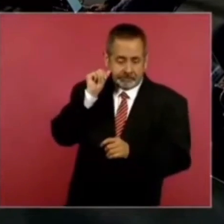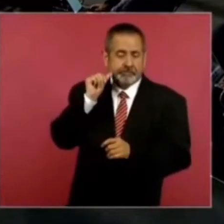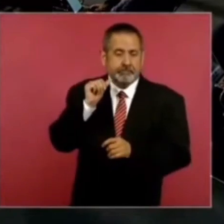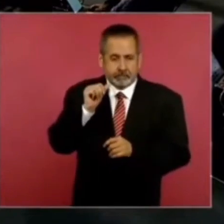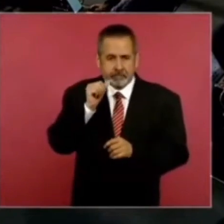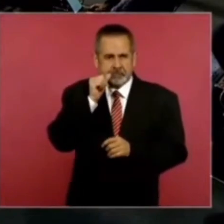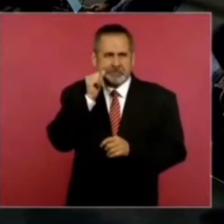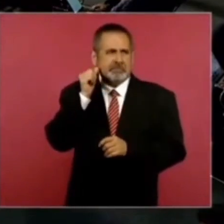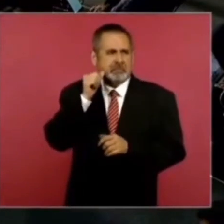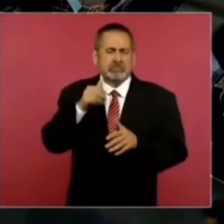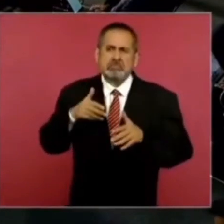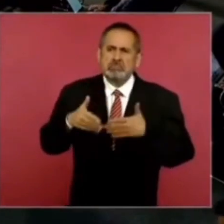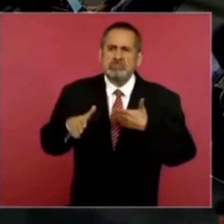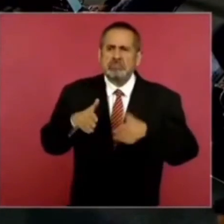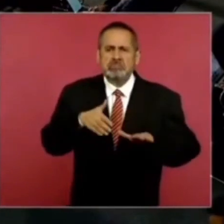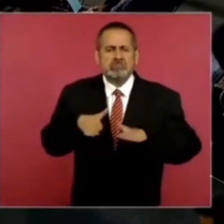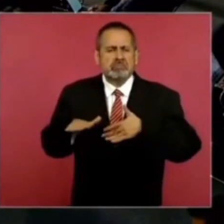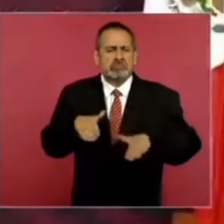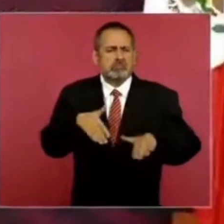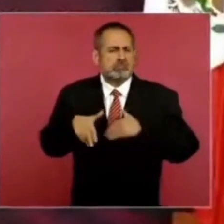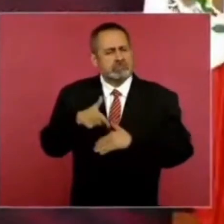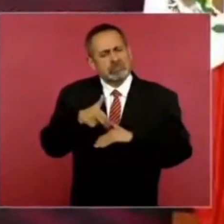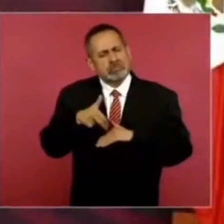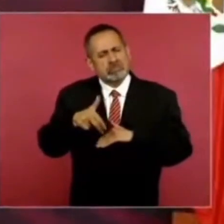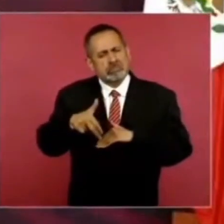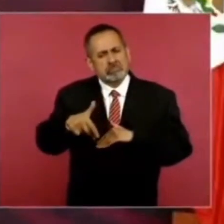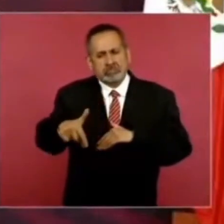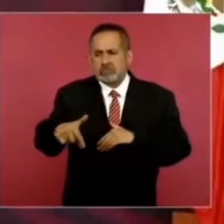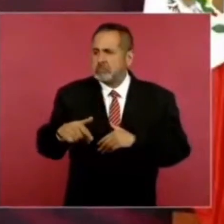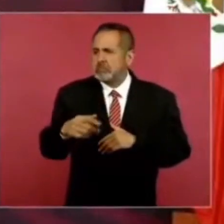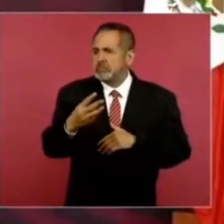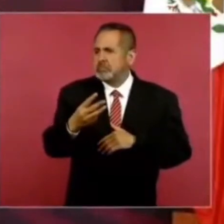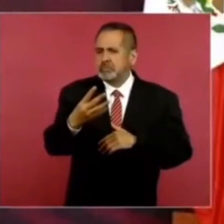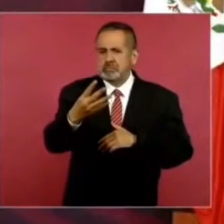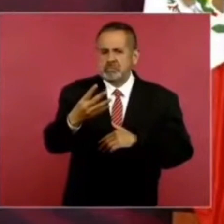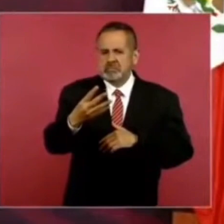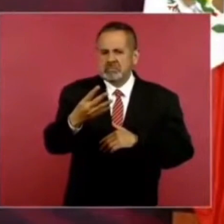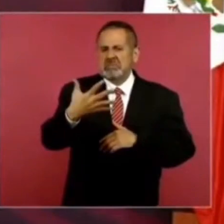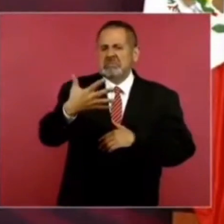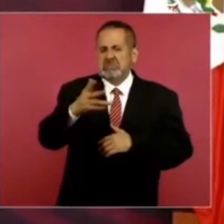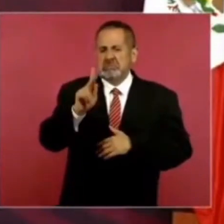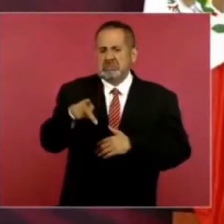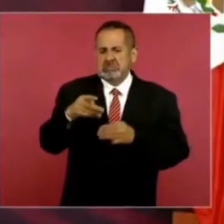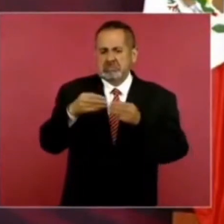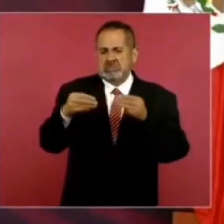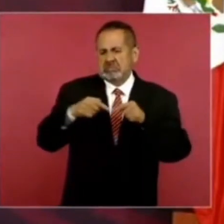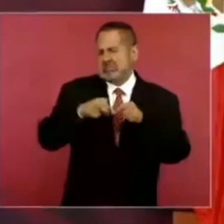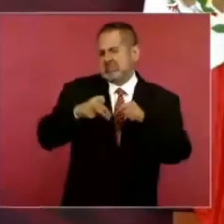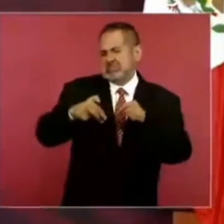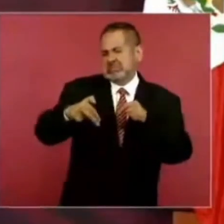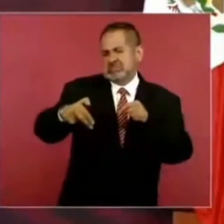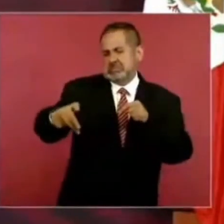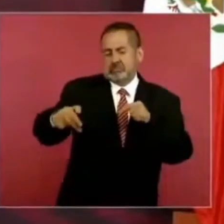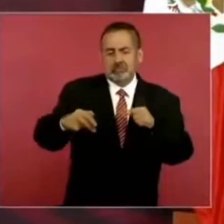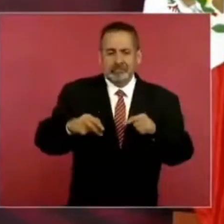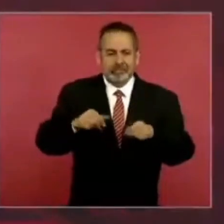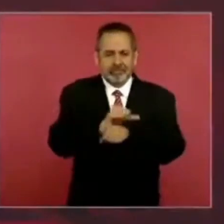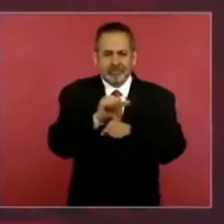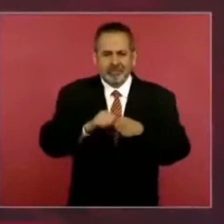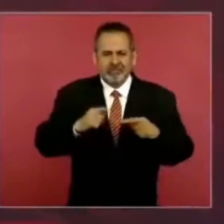caminé como tres, cuatro, cinco kilómetros después de que nos atascamos